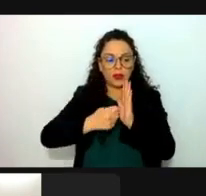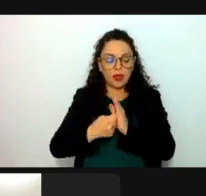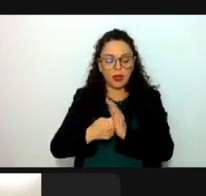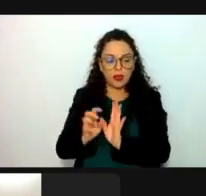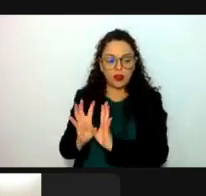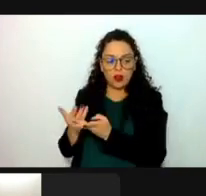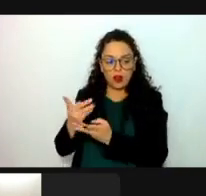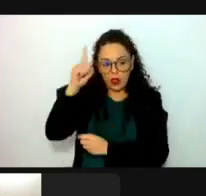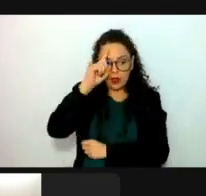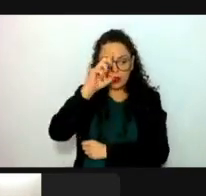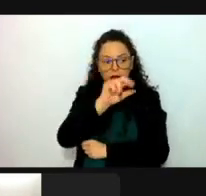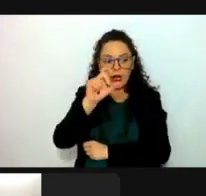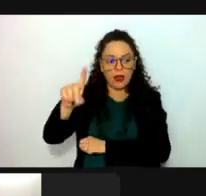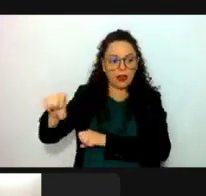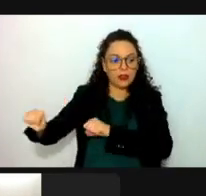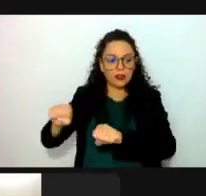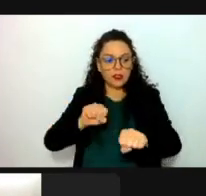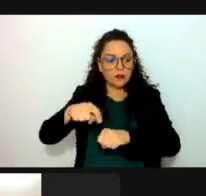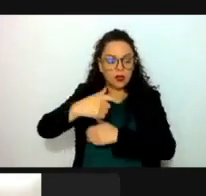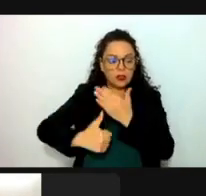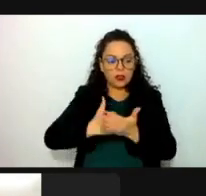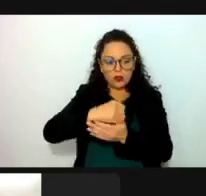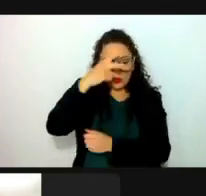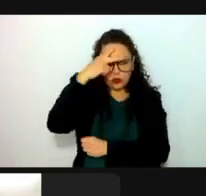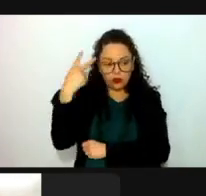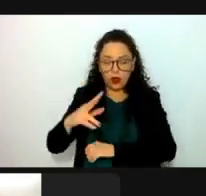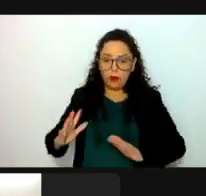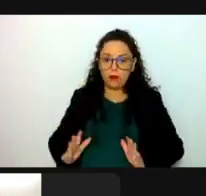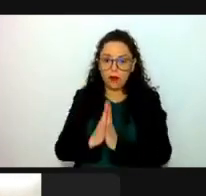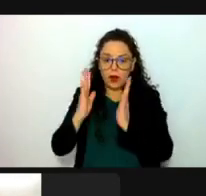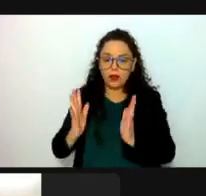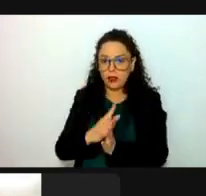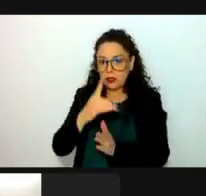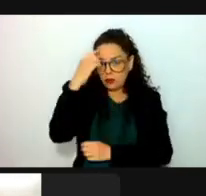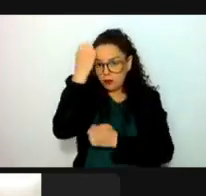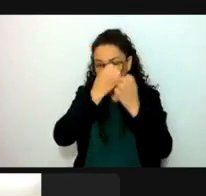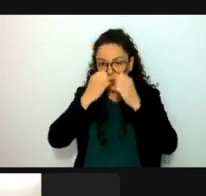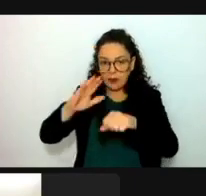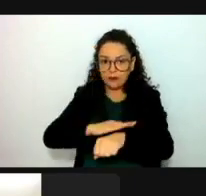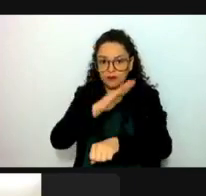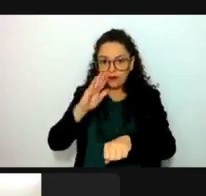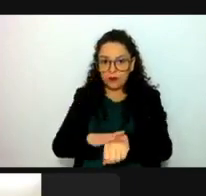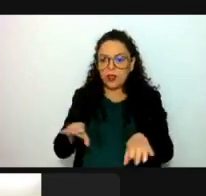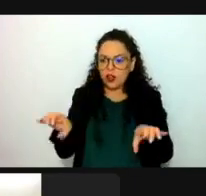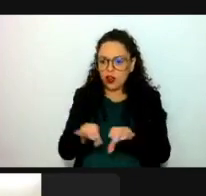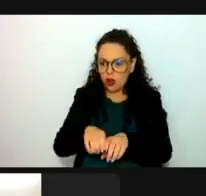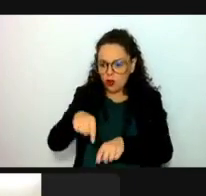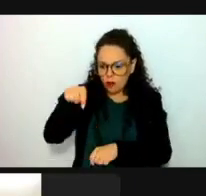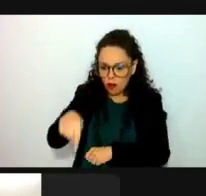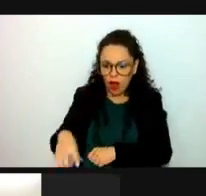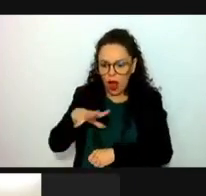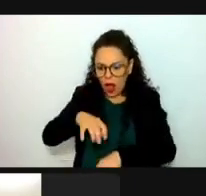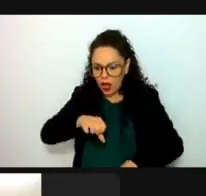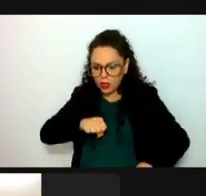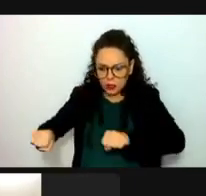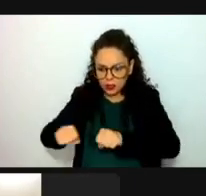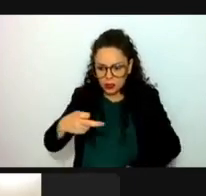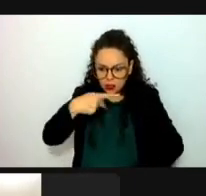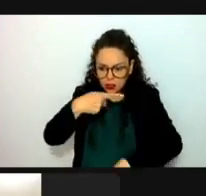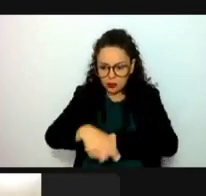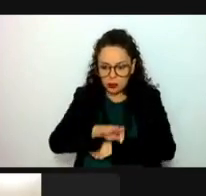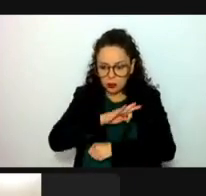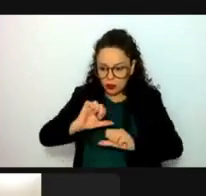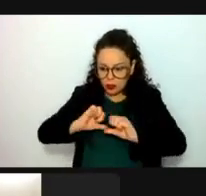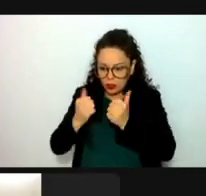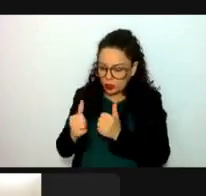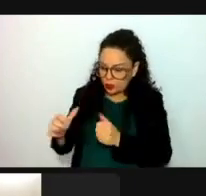Sísmica de la Ciudad de México y participa activamente en la evaluación de la sismicidad en la ciudad, lo que conlleva la reducción del riesgo sísmico en el área. Durante